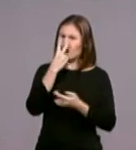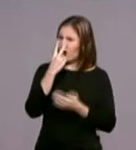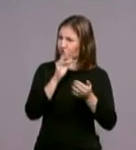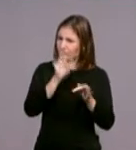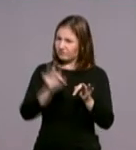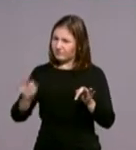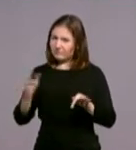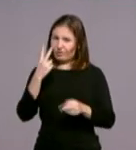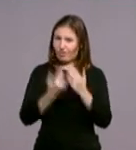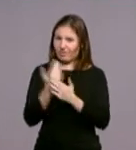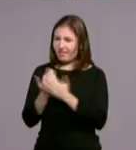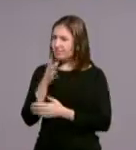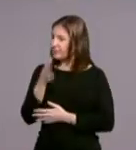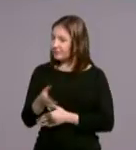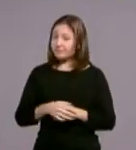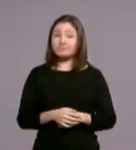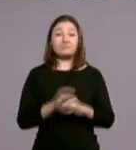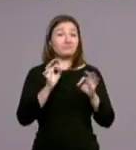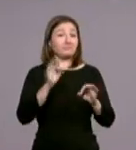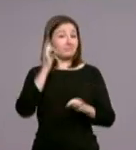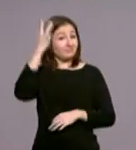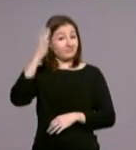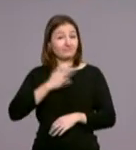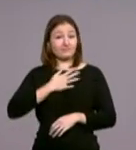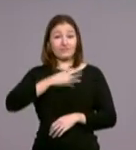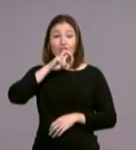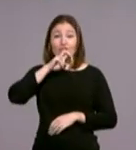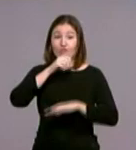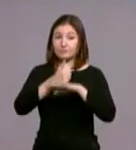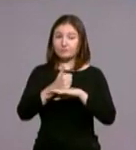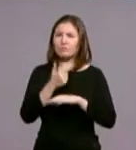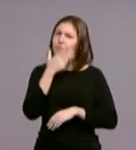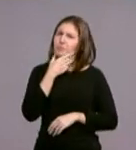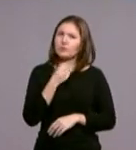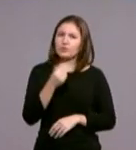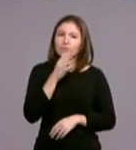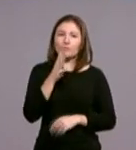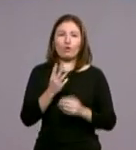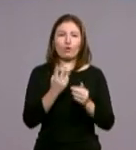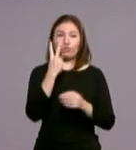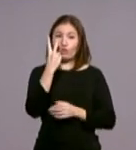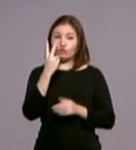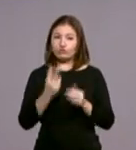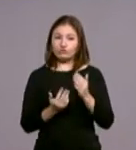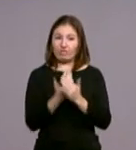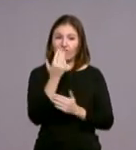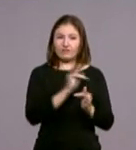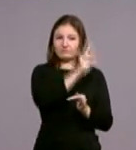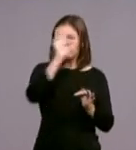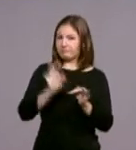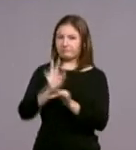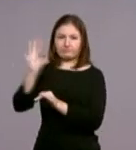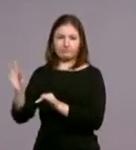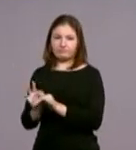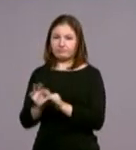Fíjate que es una iniciativa de nuestro arzobispo que realmente es un signo precioso. Son dos días enteros dedicados a la familia que se hace